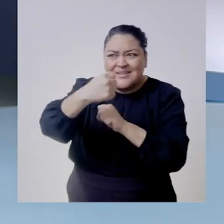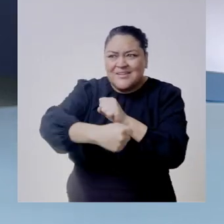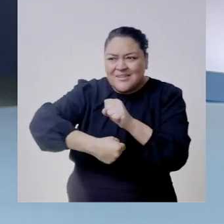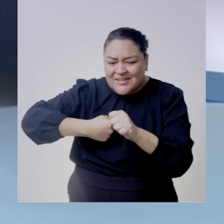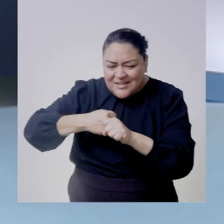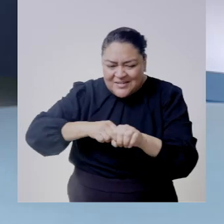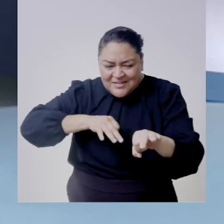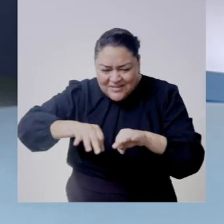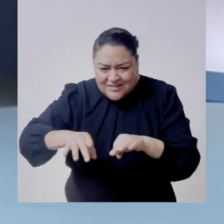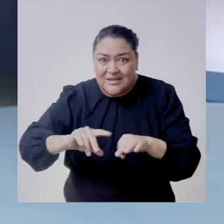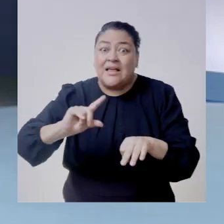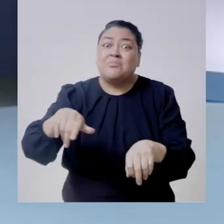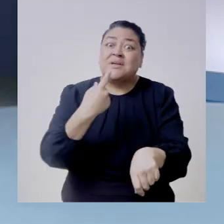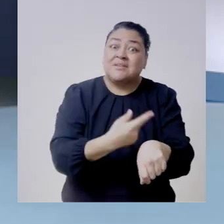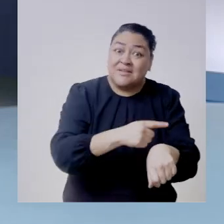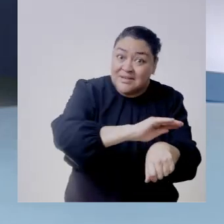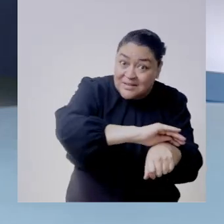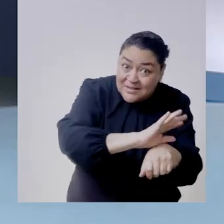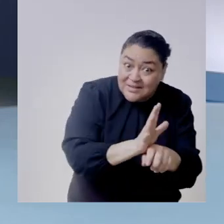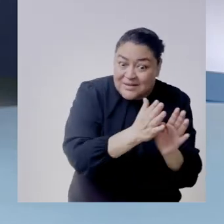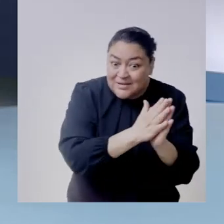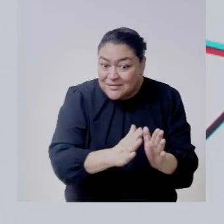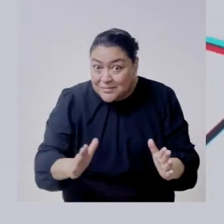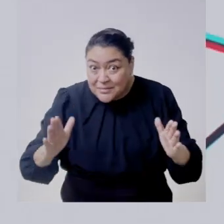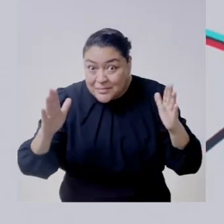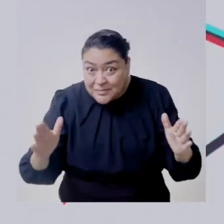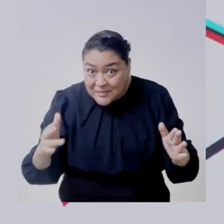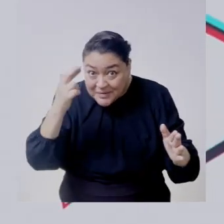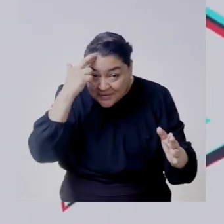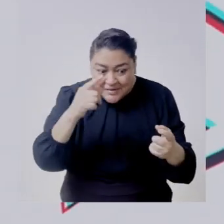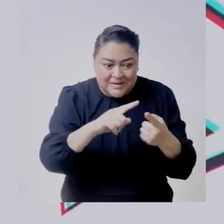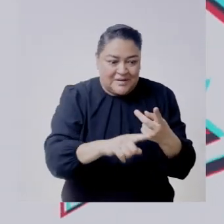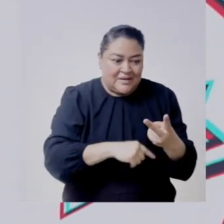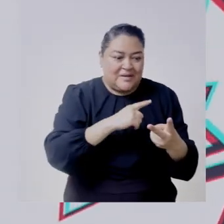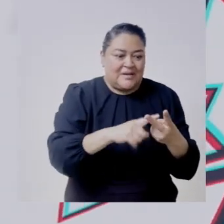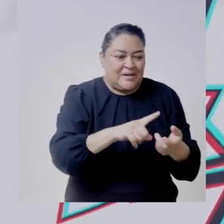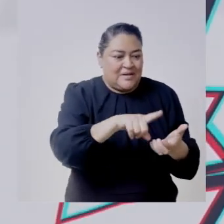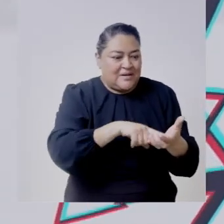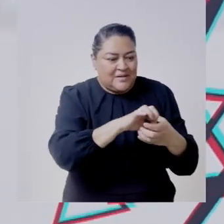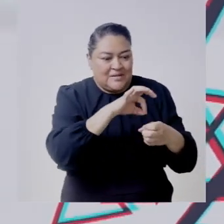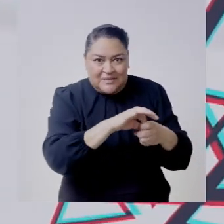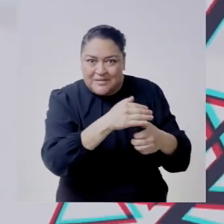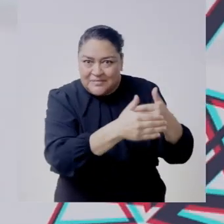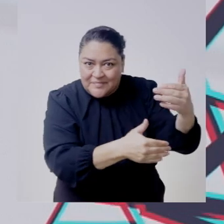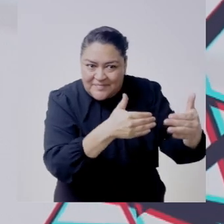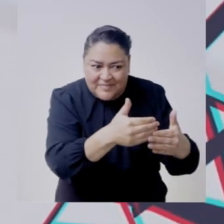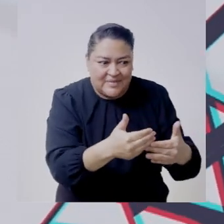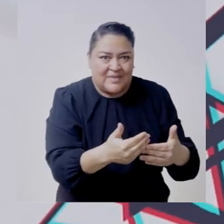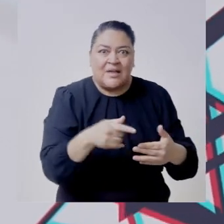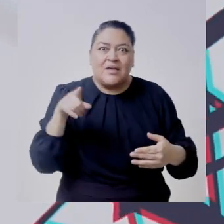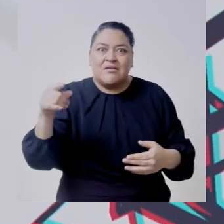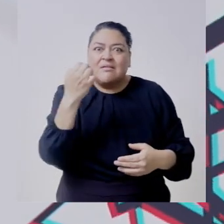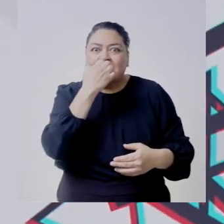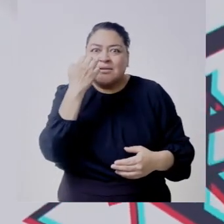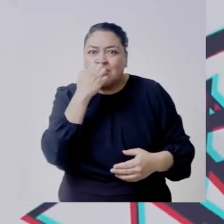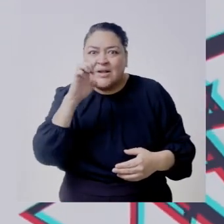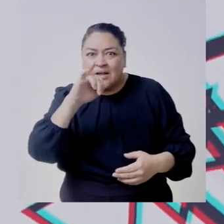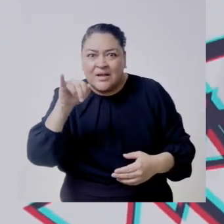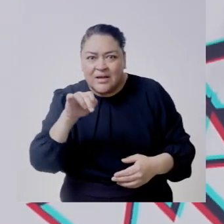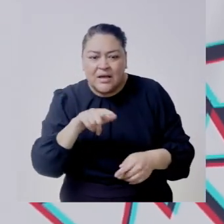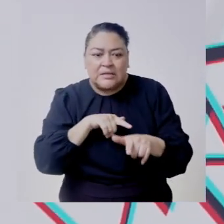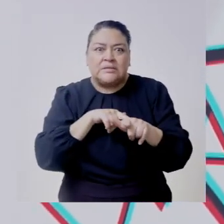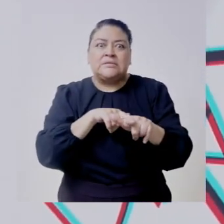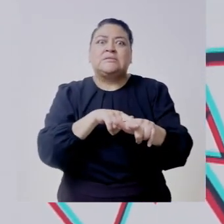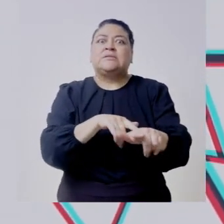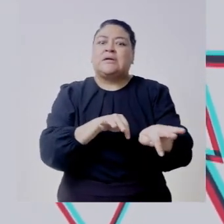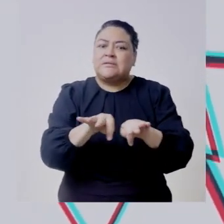se nos atravesó pandemia se nos atravesó proceso electoral se nos atravesó todo y la escuela judicial electoral nunca